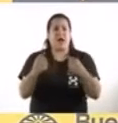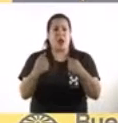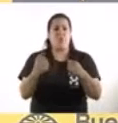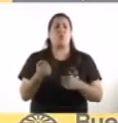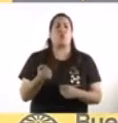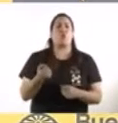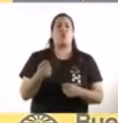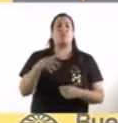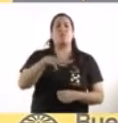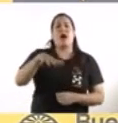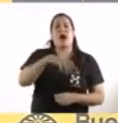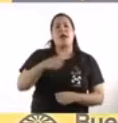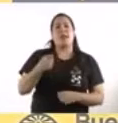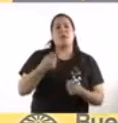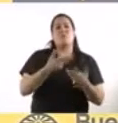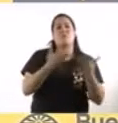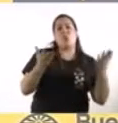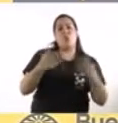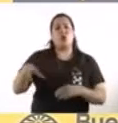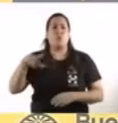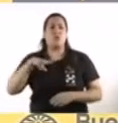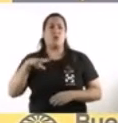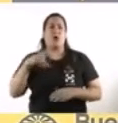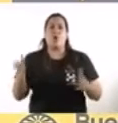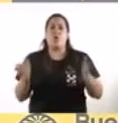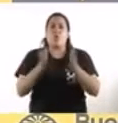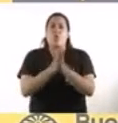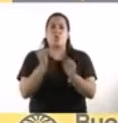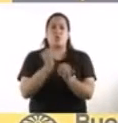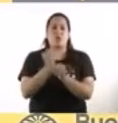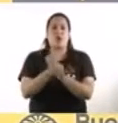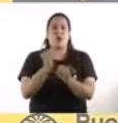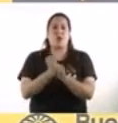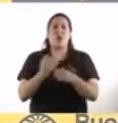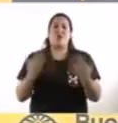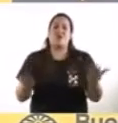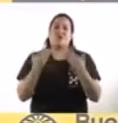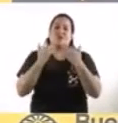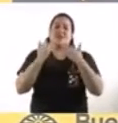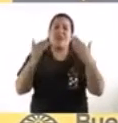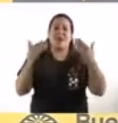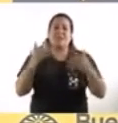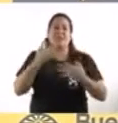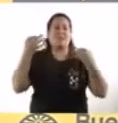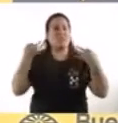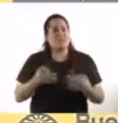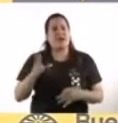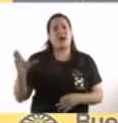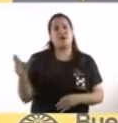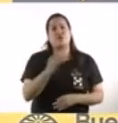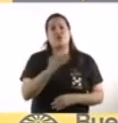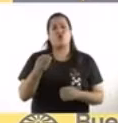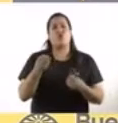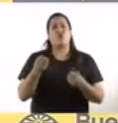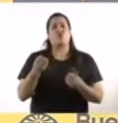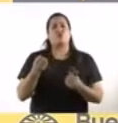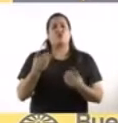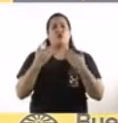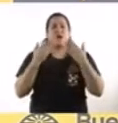Por eso, una vez más, quiero agradecerles. En serio, agradecerles de todo corazón el esfuerzo que están haciendo, la dedicación.